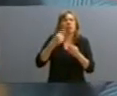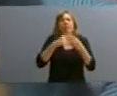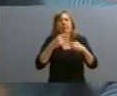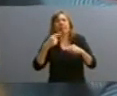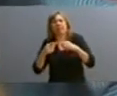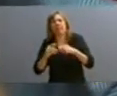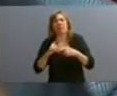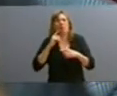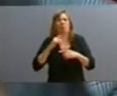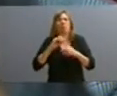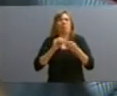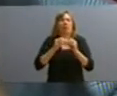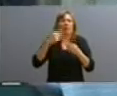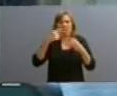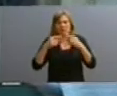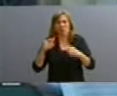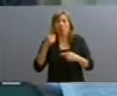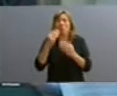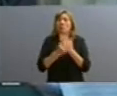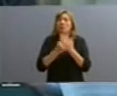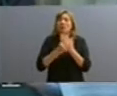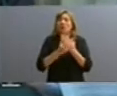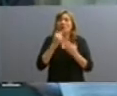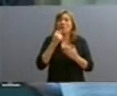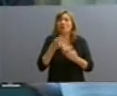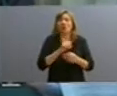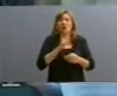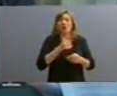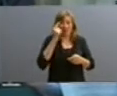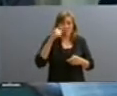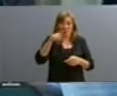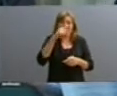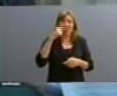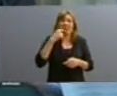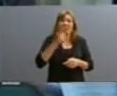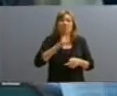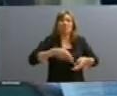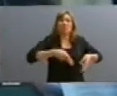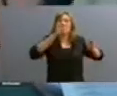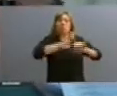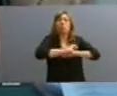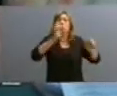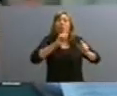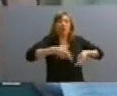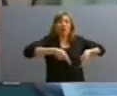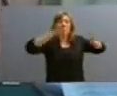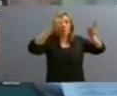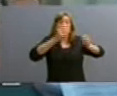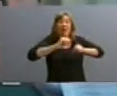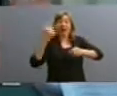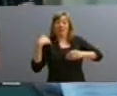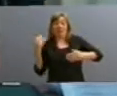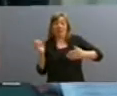hasta un ministro llegó a sugerir que no se trataba de una explosión, no sé si ustedes recordarán, sino de una implosión, como que había